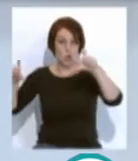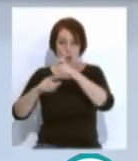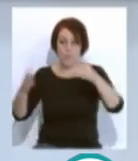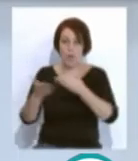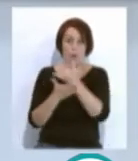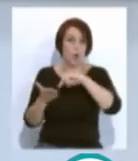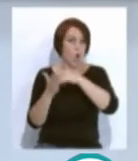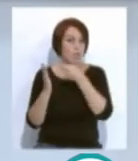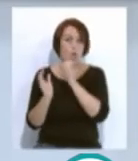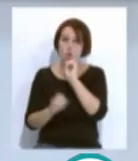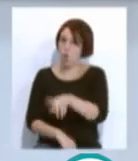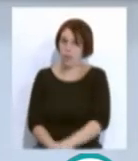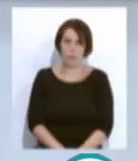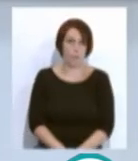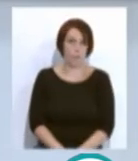del proyecto.